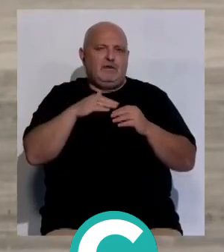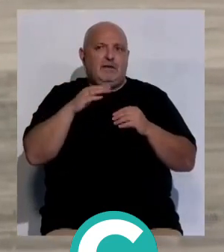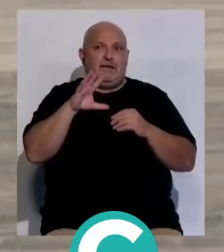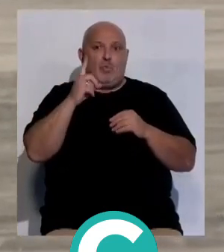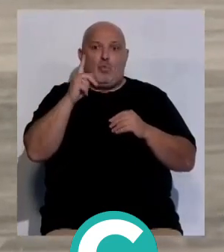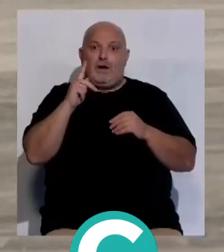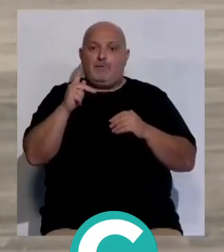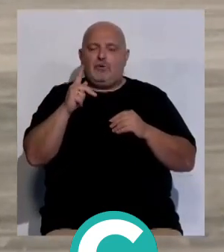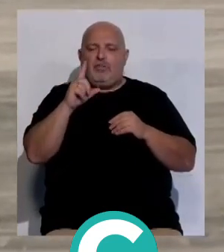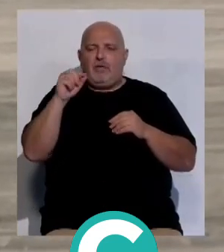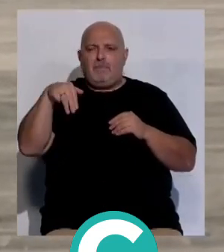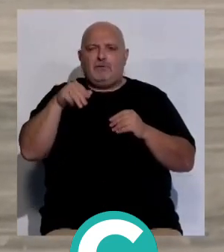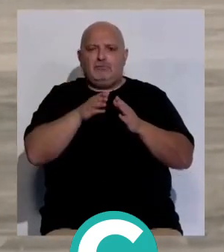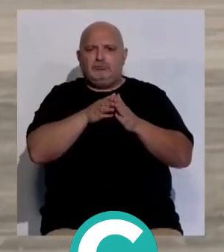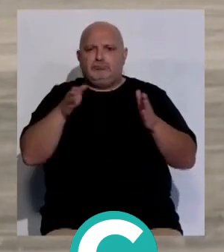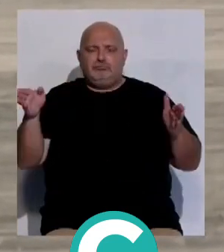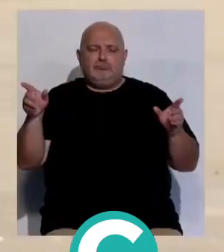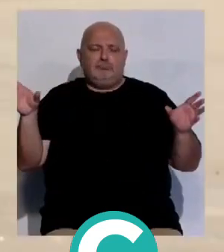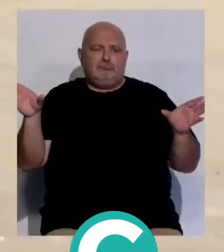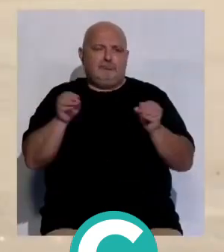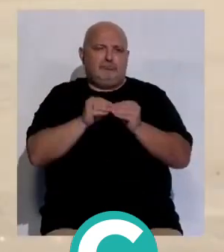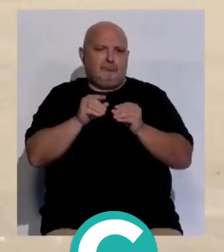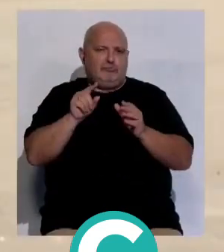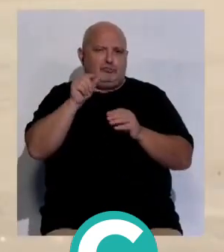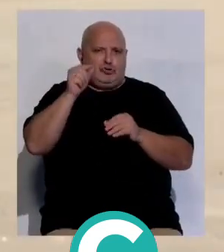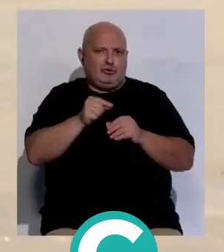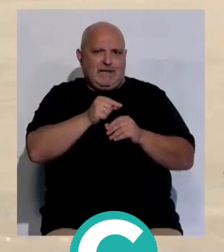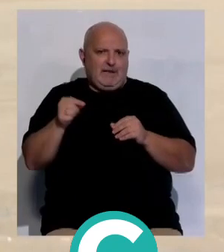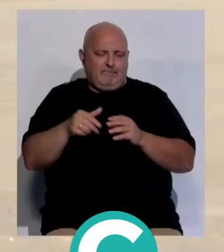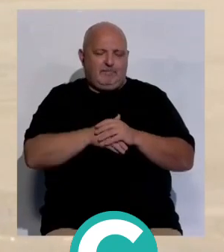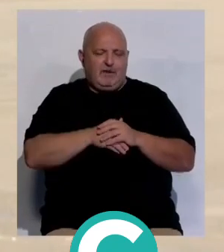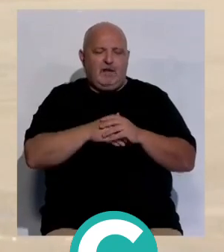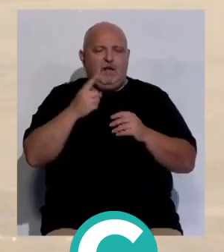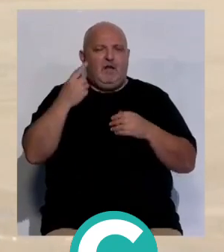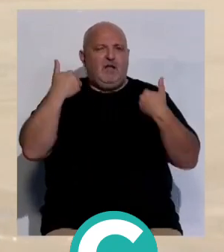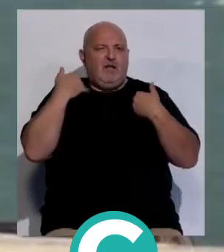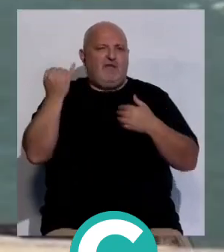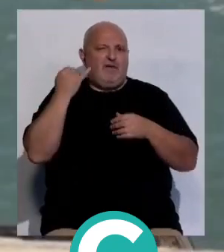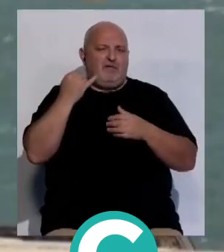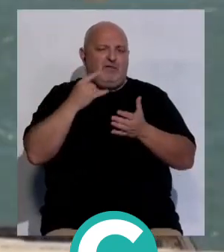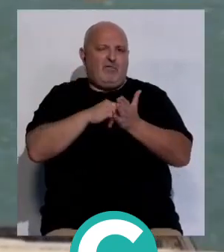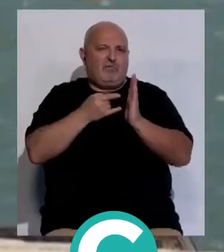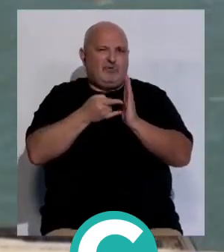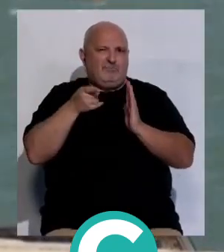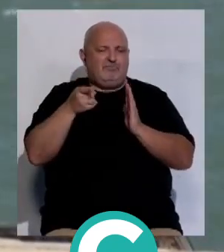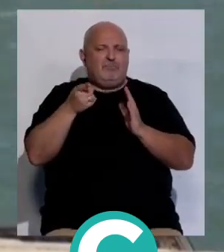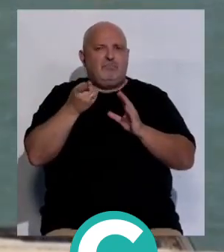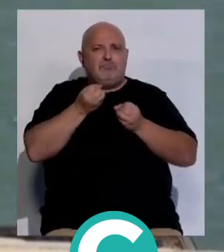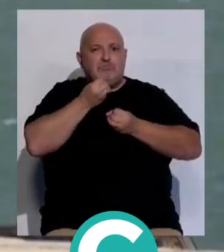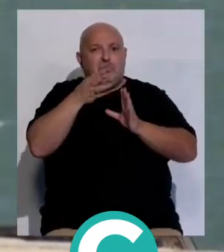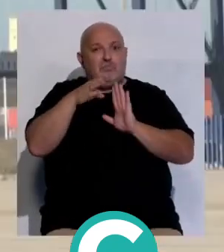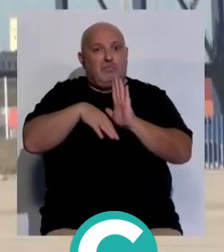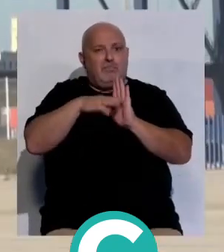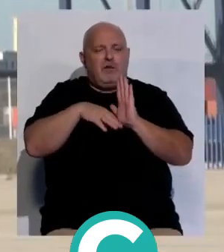el kilómetro y 100 metros de muelle en su totalidad. Hace unos meses, el jefe del Departamento de Obras, Balvin Otero, precisaba al programa del muelle